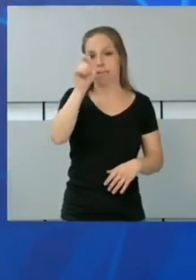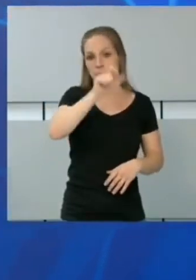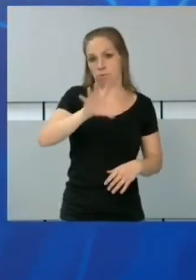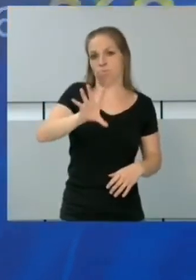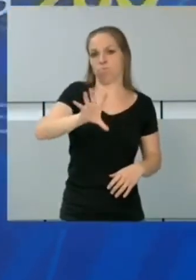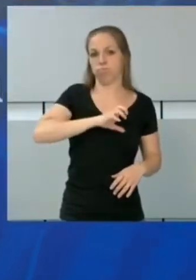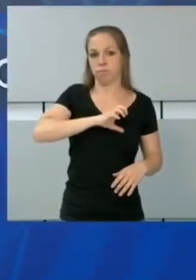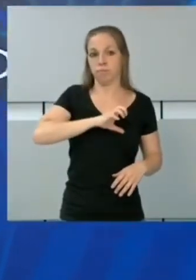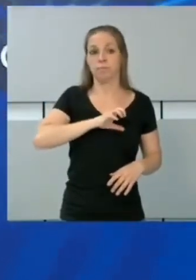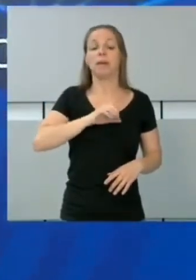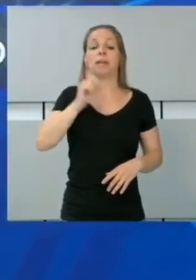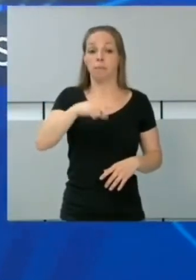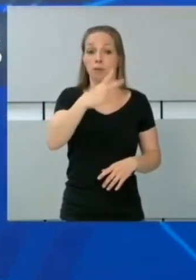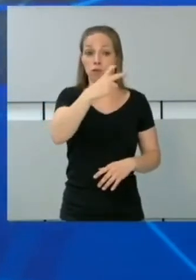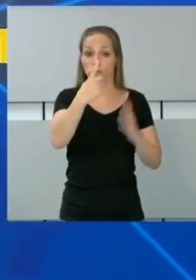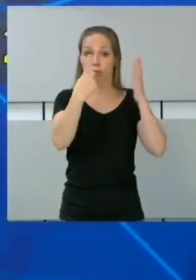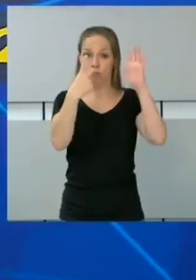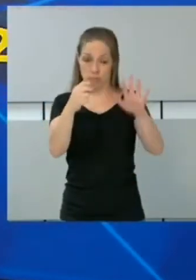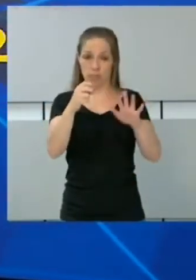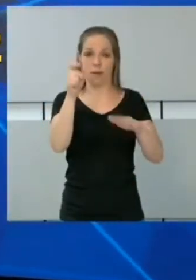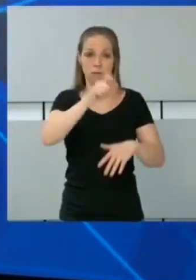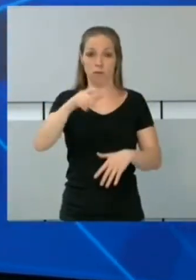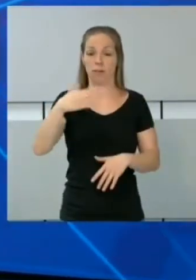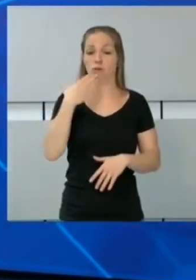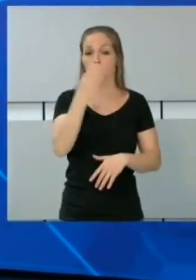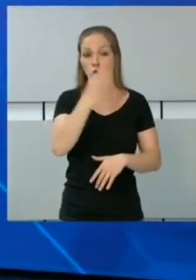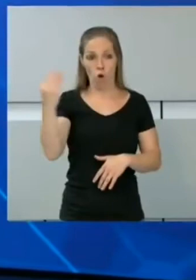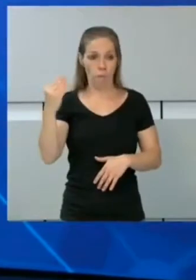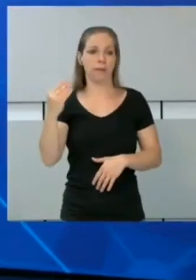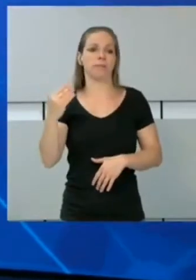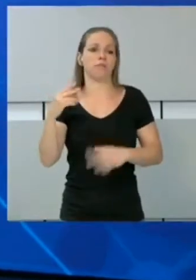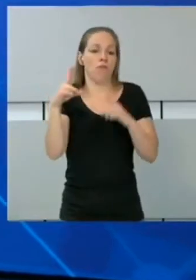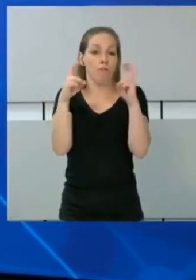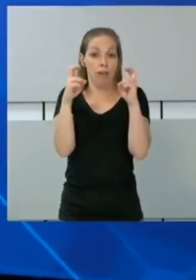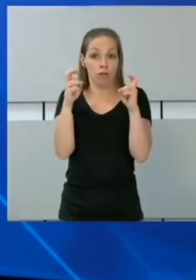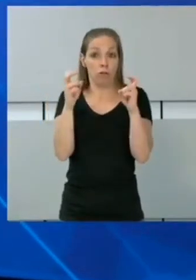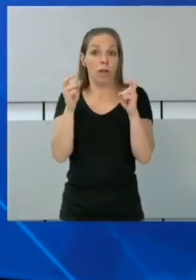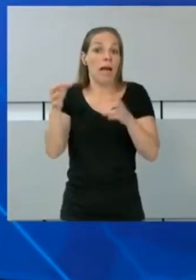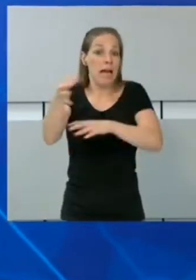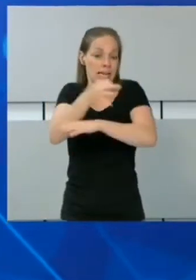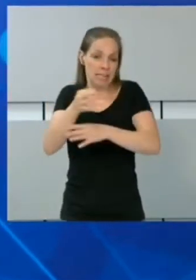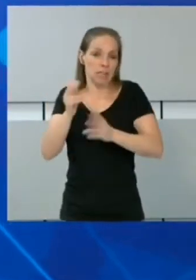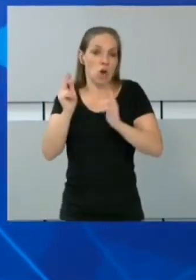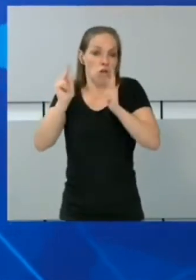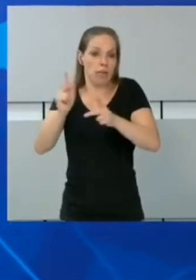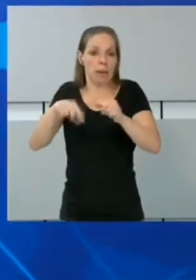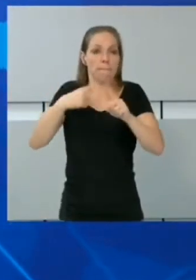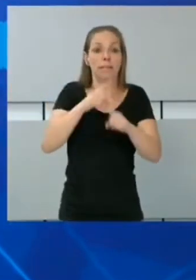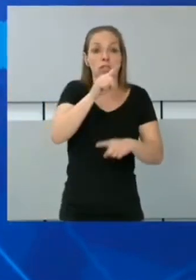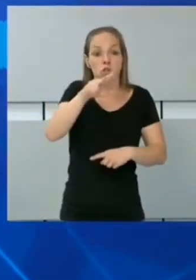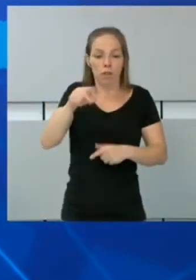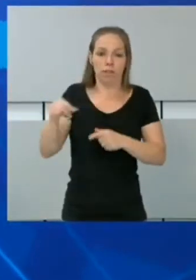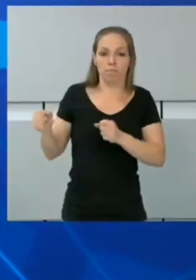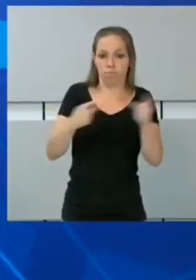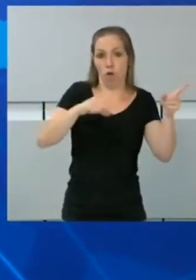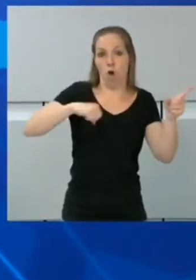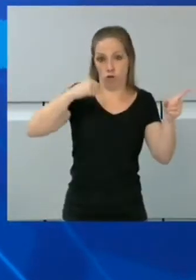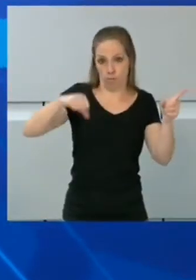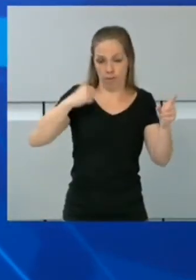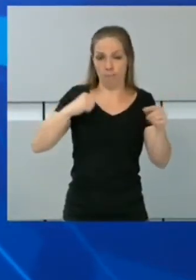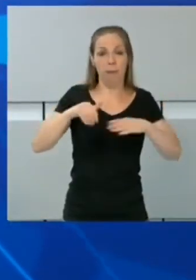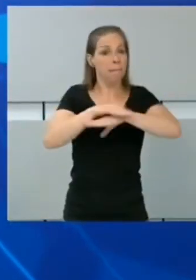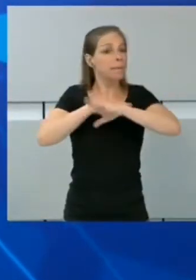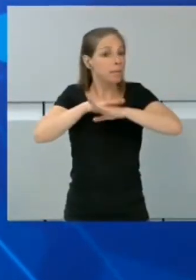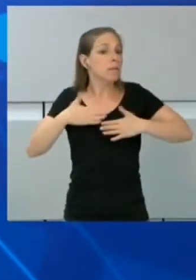Hay además 260 jóvenes confinados en hoteles de las islas y 12 ingresados en hospitales. El Ministerio de Sanidad